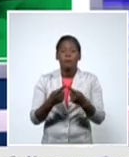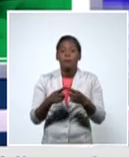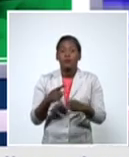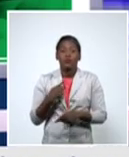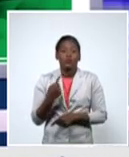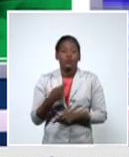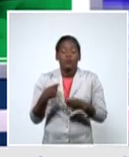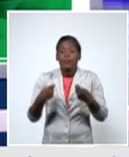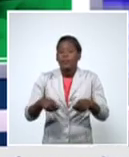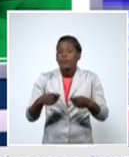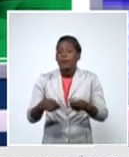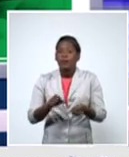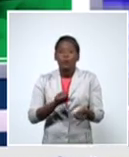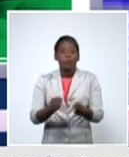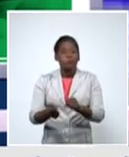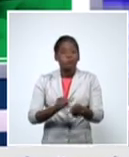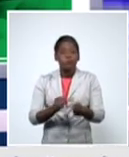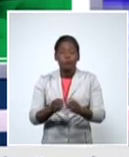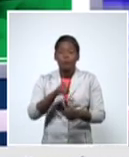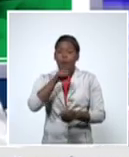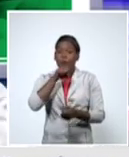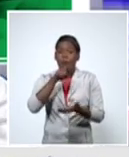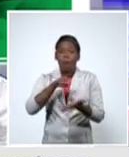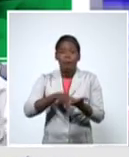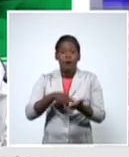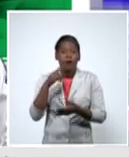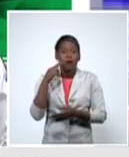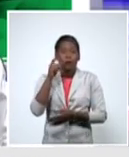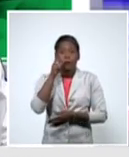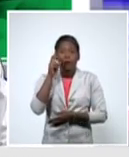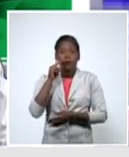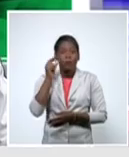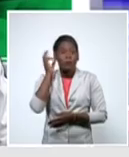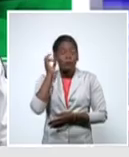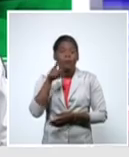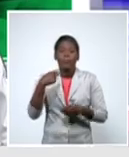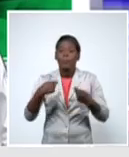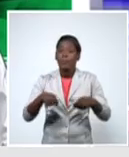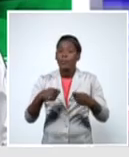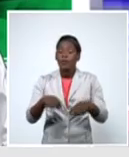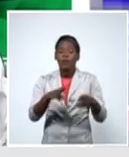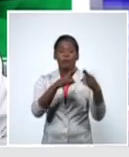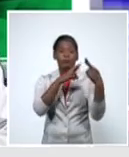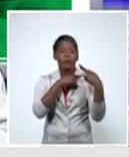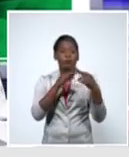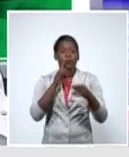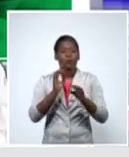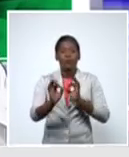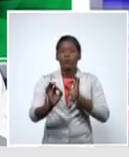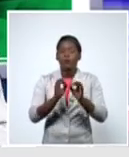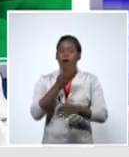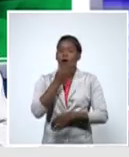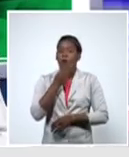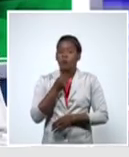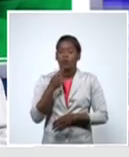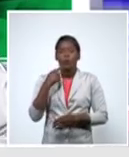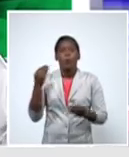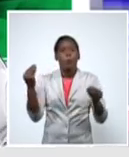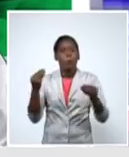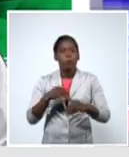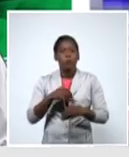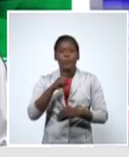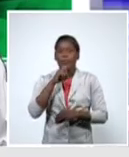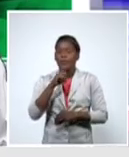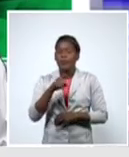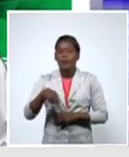a los padres a los abuelos nos atañe una responsabilidad claro incluso aunque sean difíciles aunque cojan calle